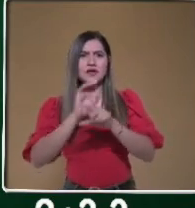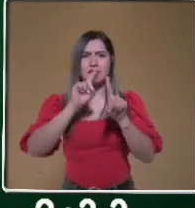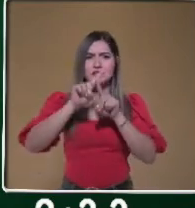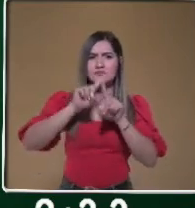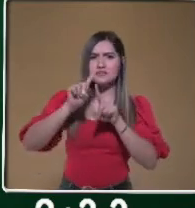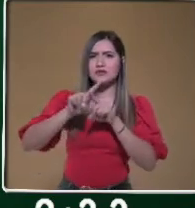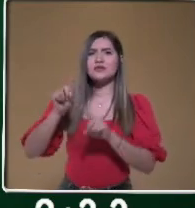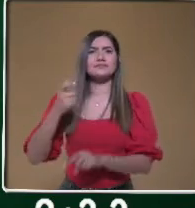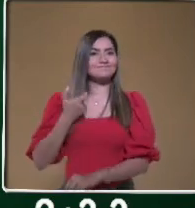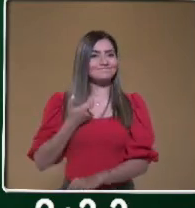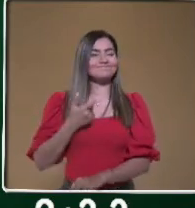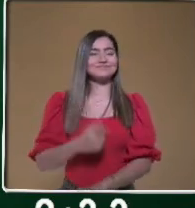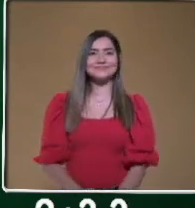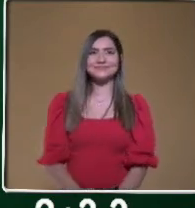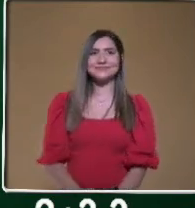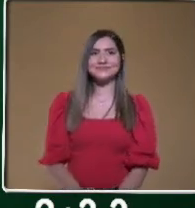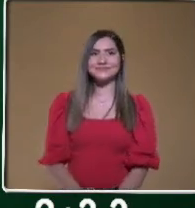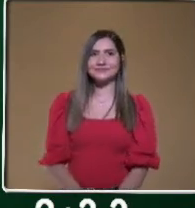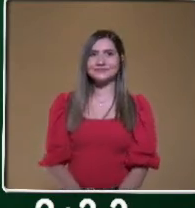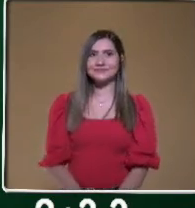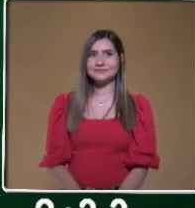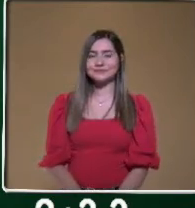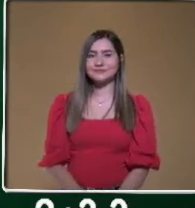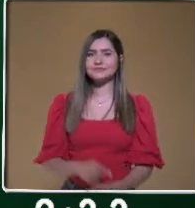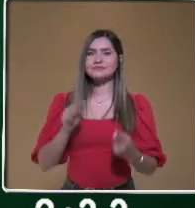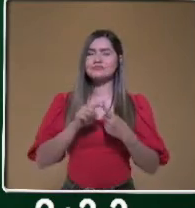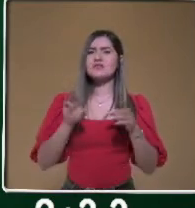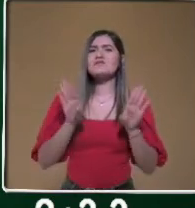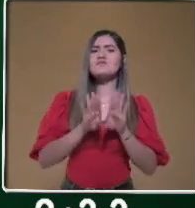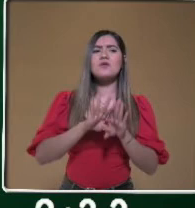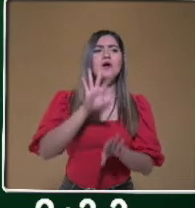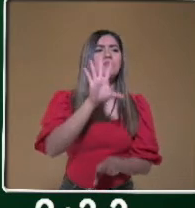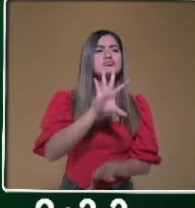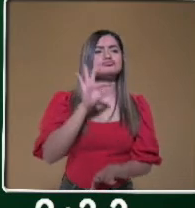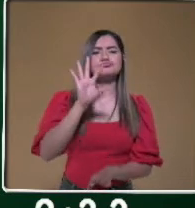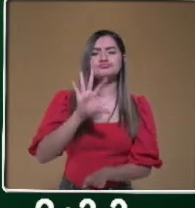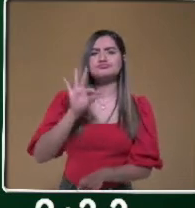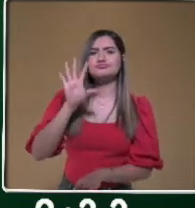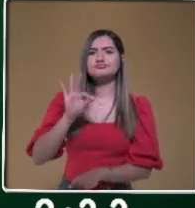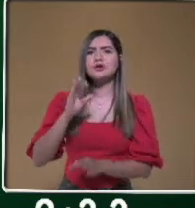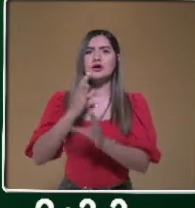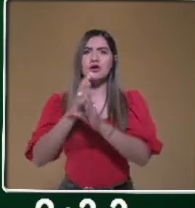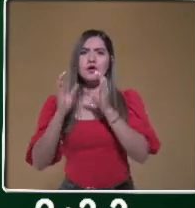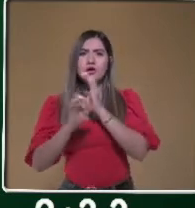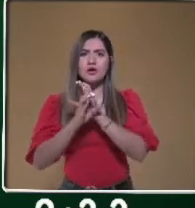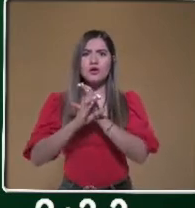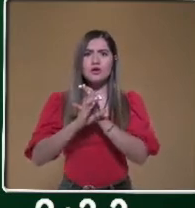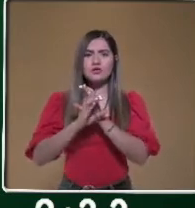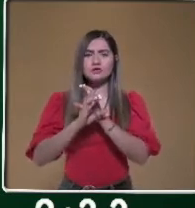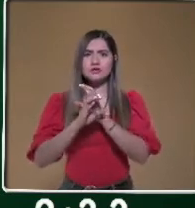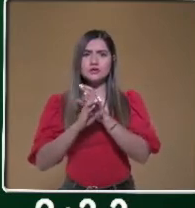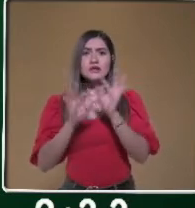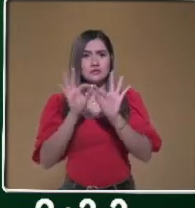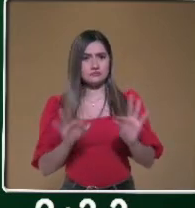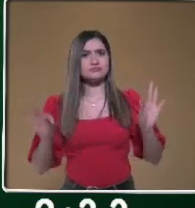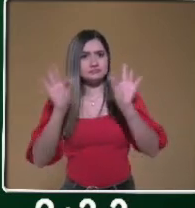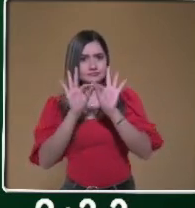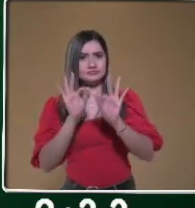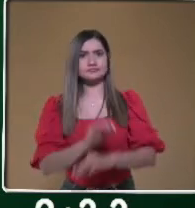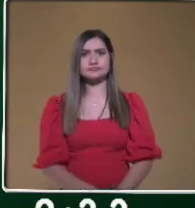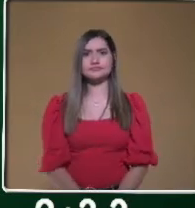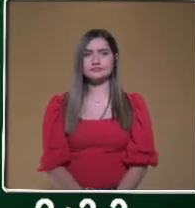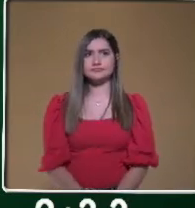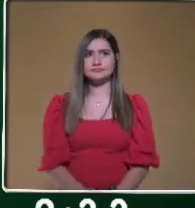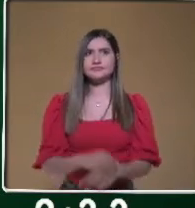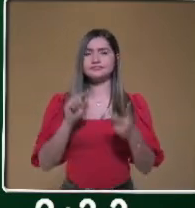conoces. Primero es, ¿cómo elegir un producto adecuado? ¿Cómo